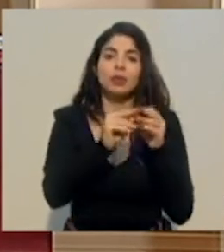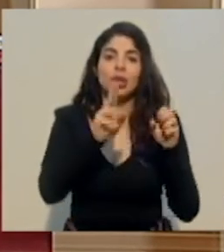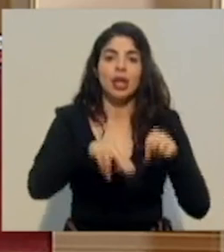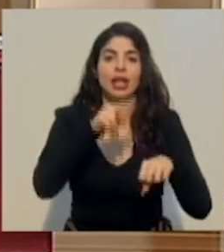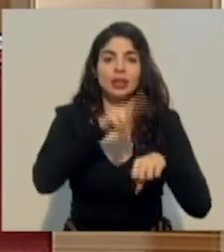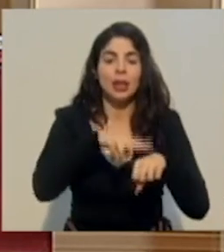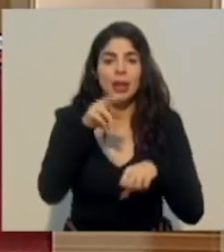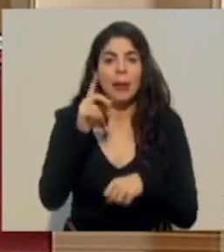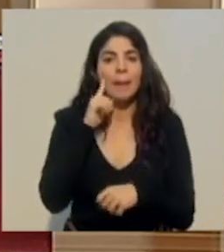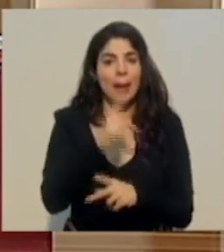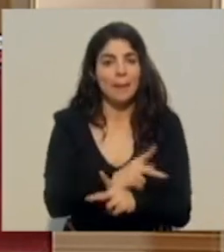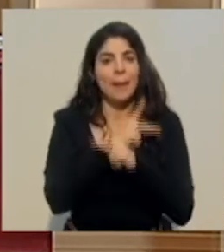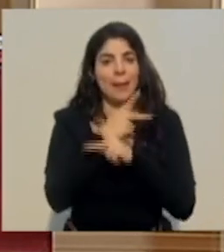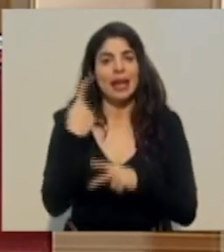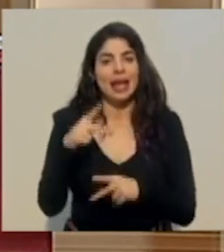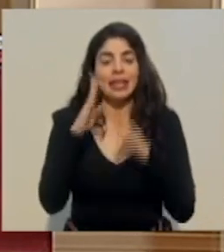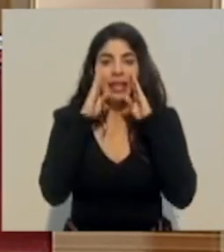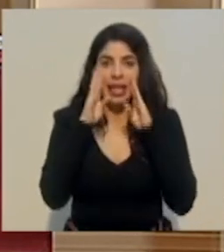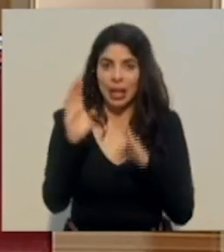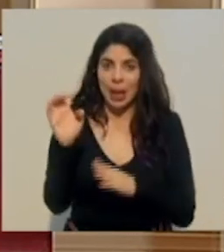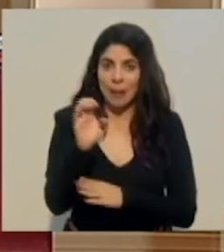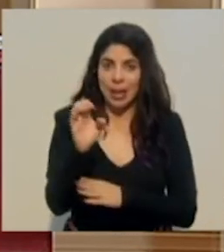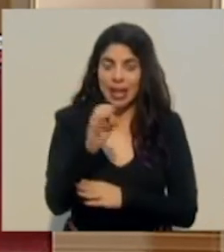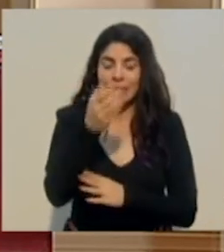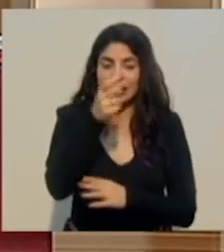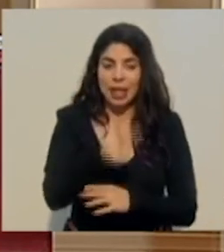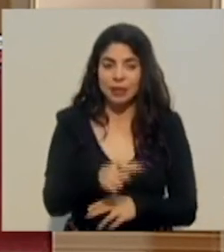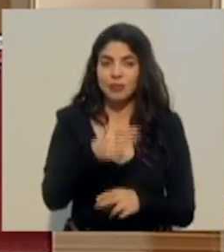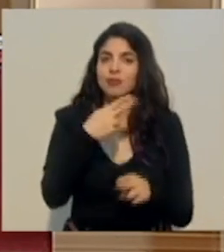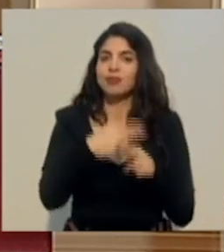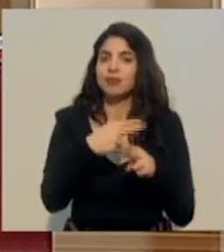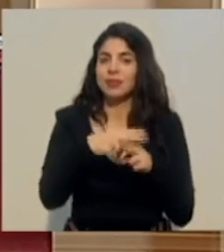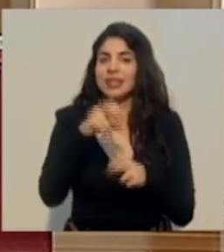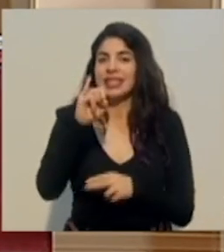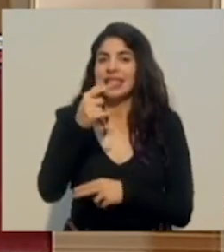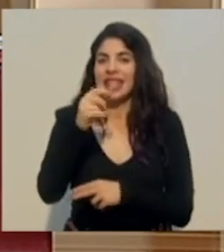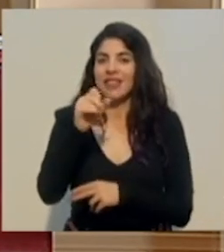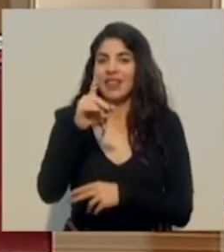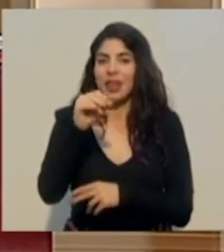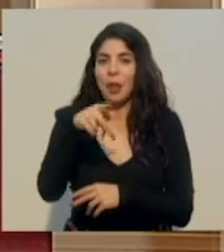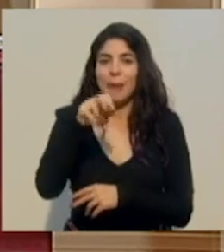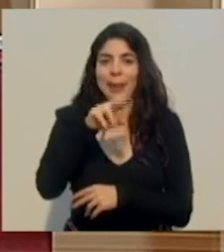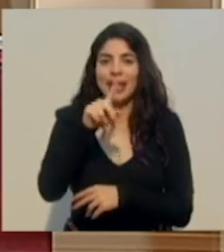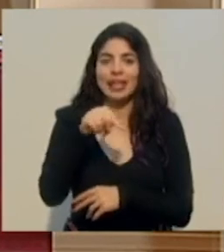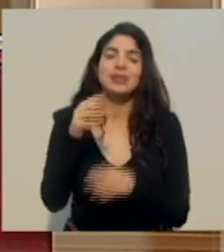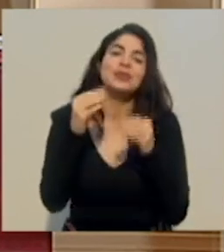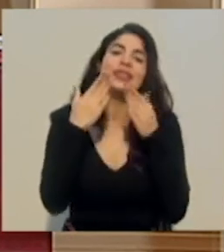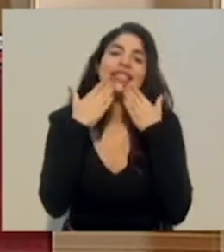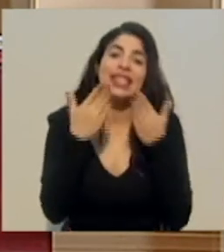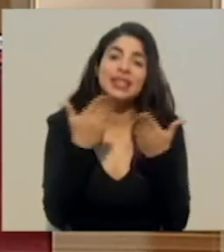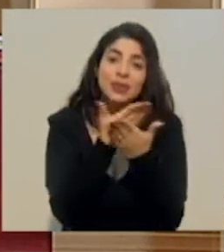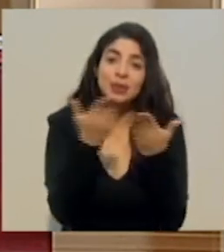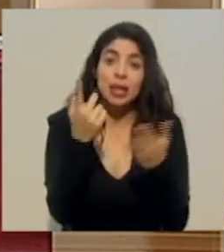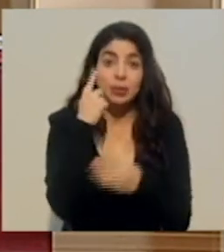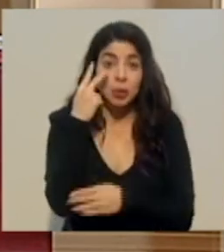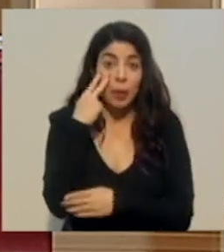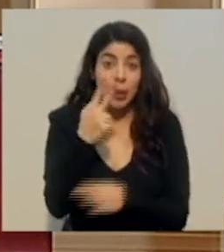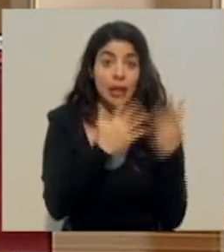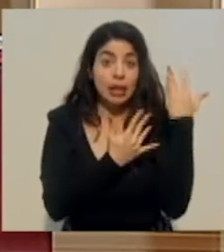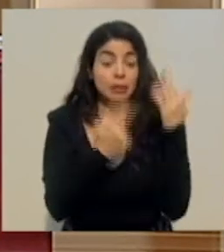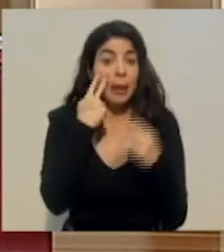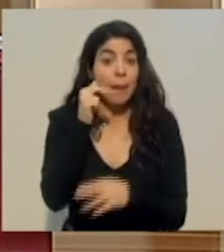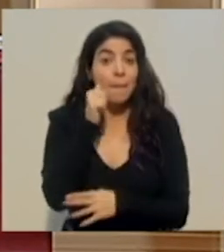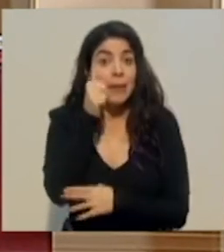Nacional de Prevención de Riesgos y Atención de Emergencias, el señor Sigifredo Pérez. Muchísimas gracias a ustedes por su sintonía. Los